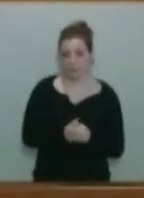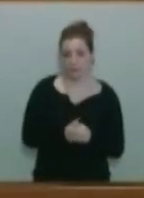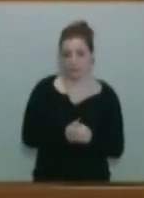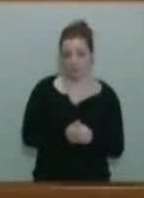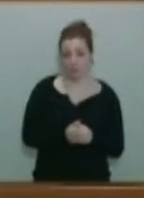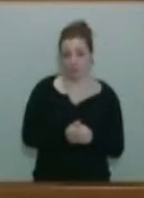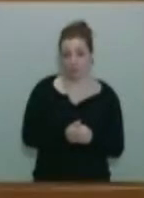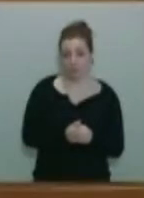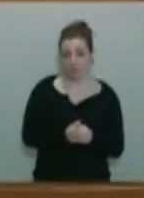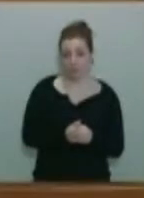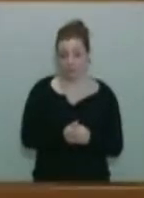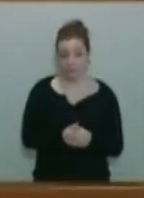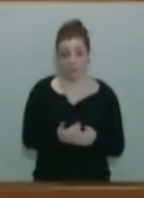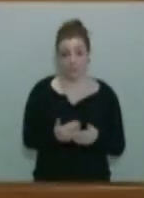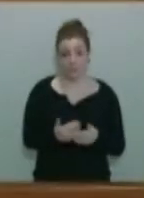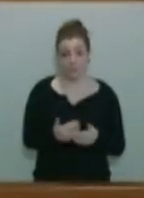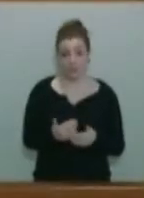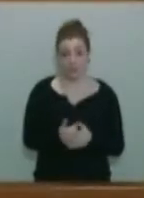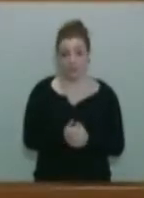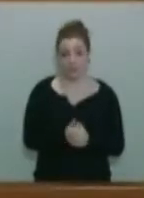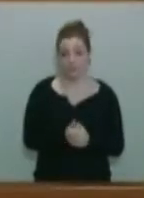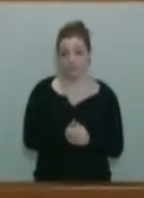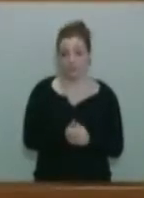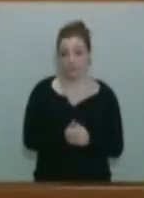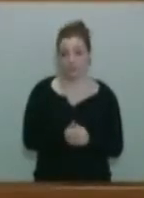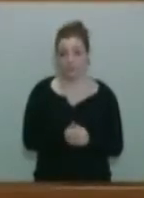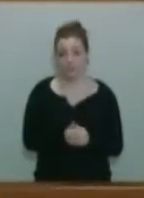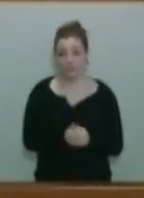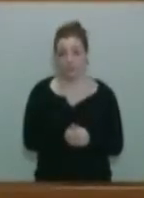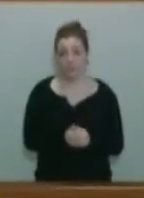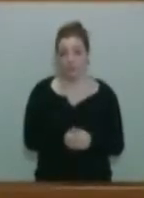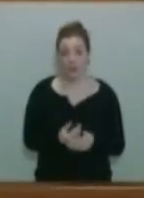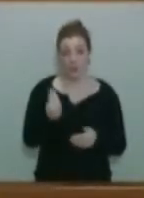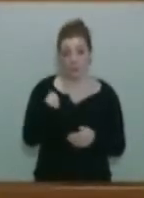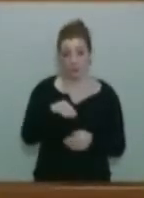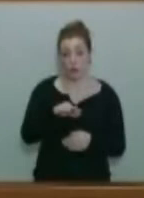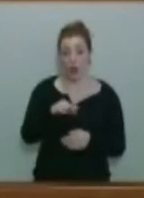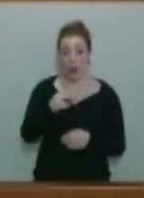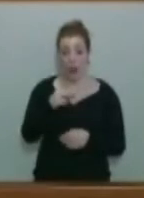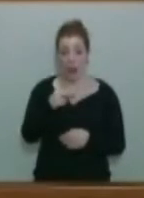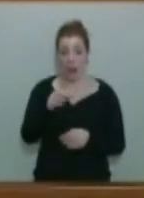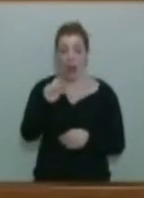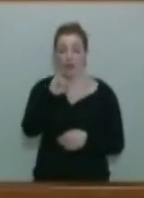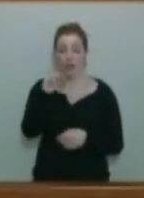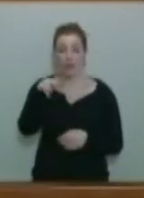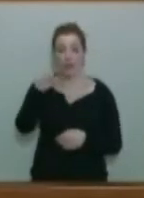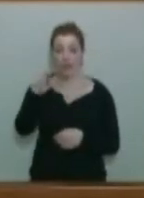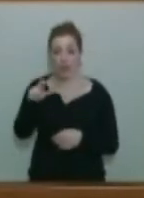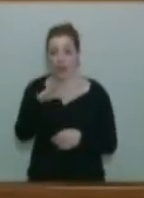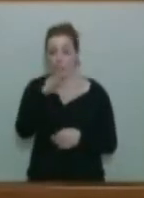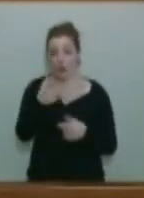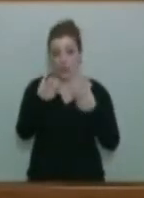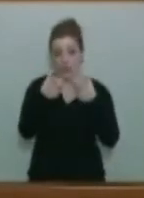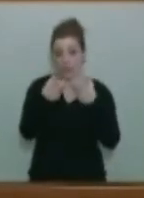desgraciadamente, fue práctica cuando ustedes gobernaron el Gobierno del redivivo, señor José María Aznar, aquella venta del sector público